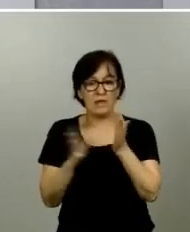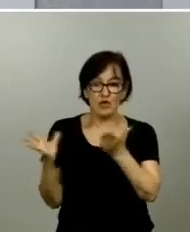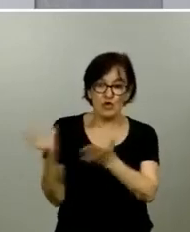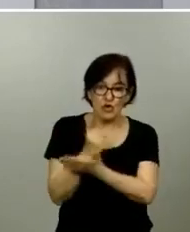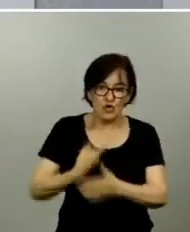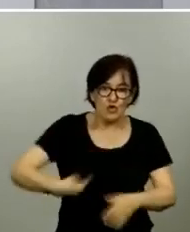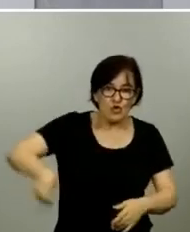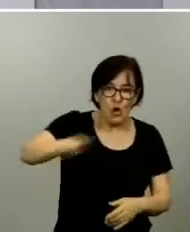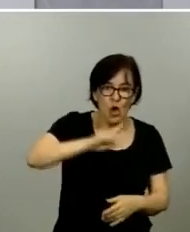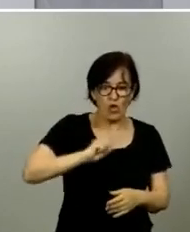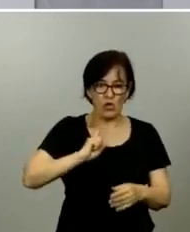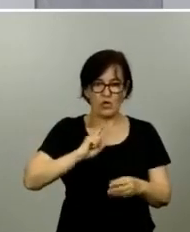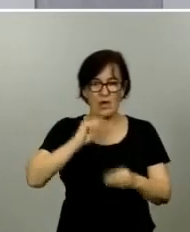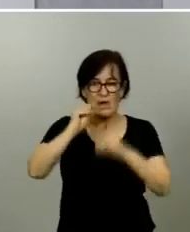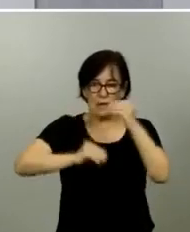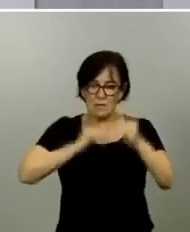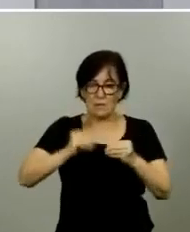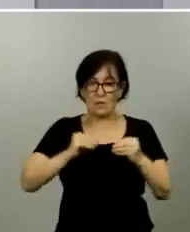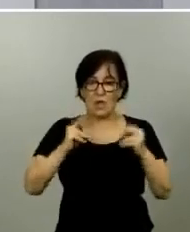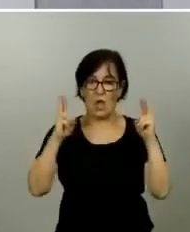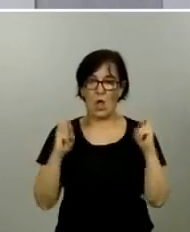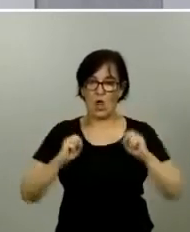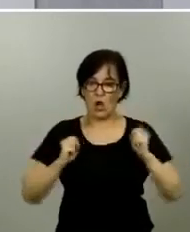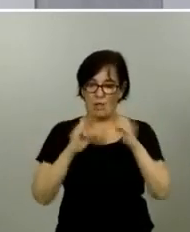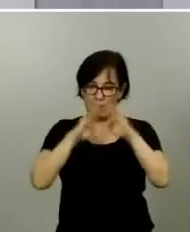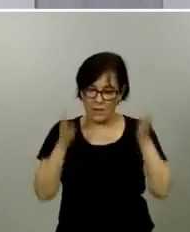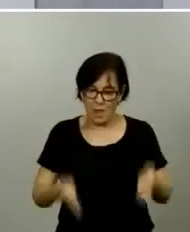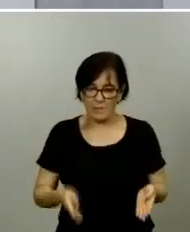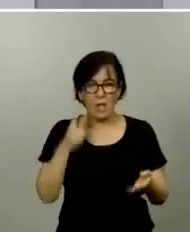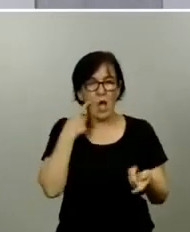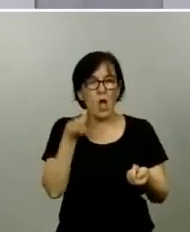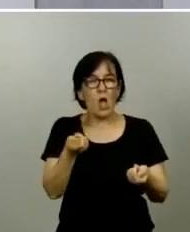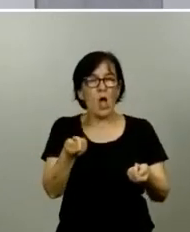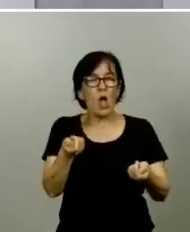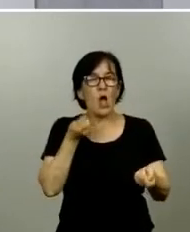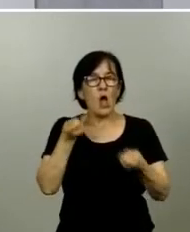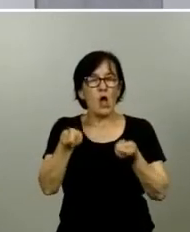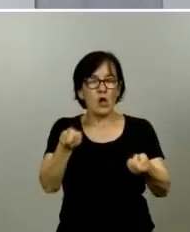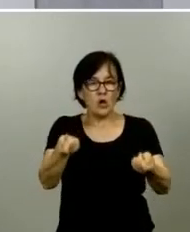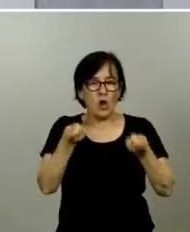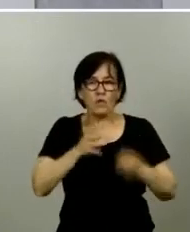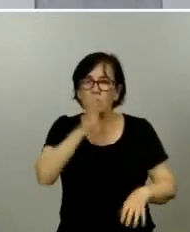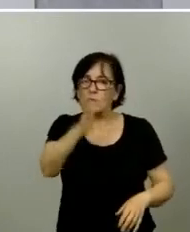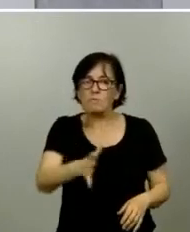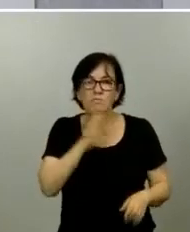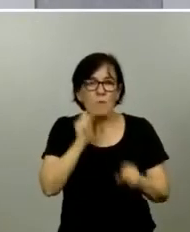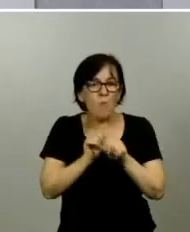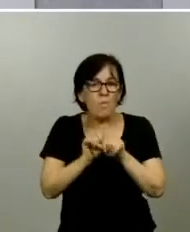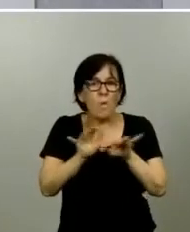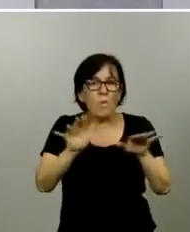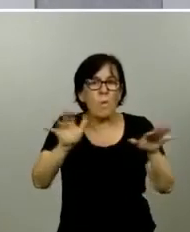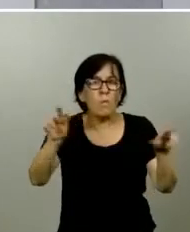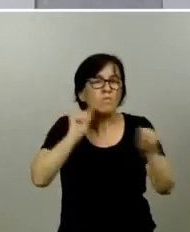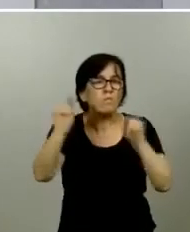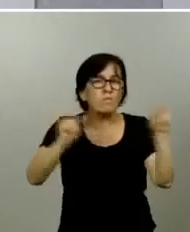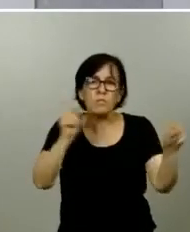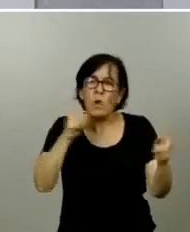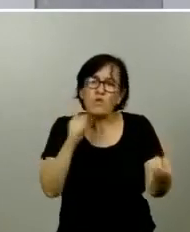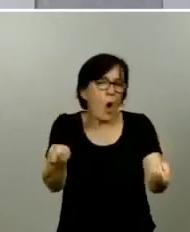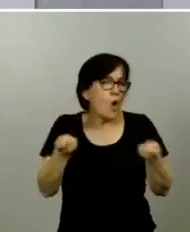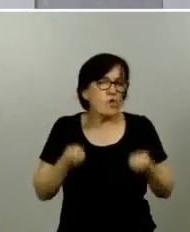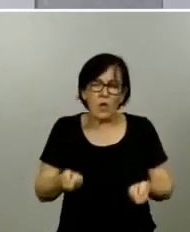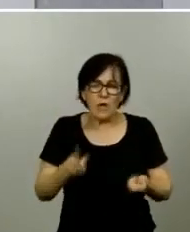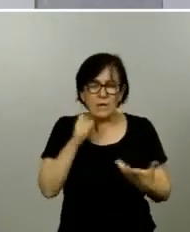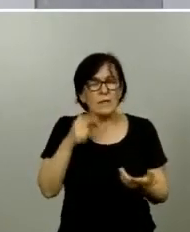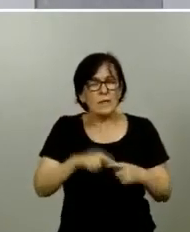implementar este confinamiento que ha conseguido controlar de una manera espectacular la transmisión yo creo que que está permitiendo